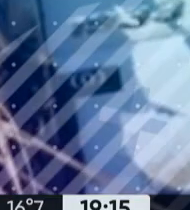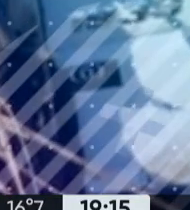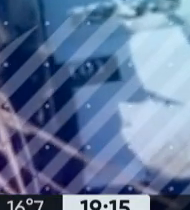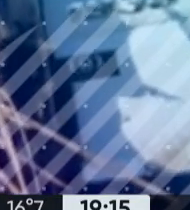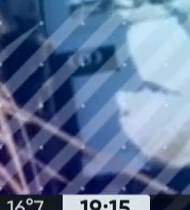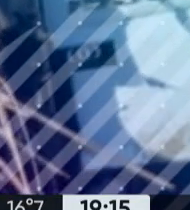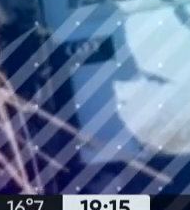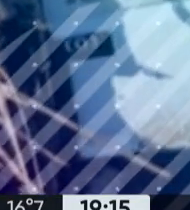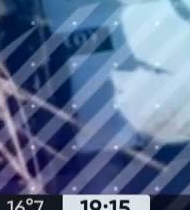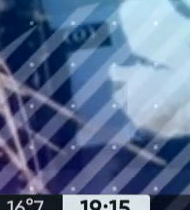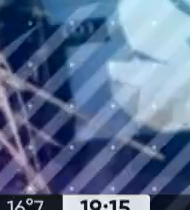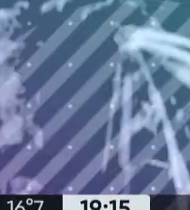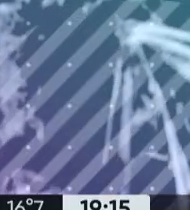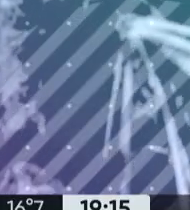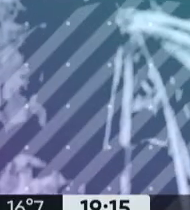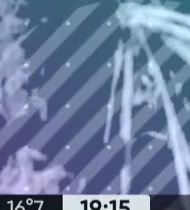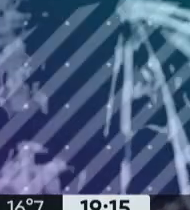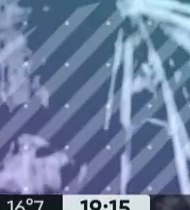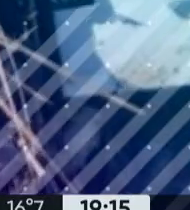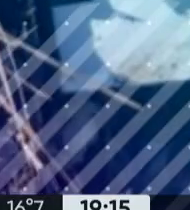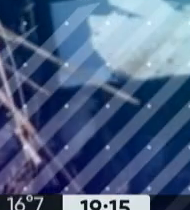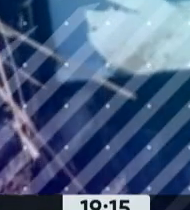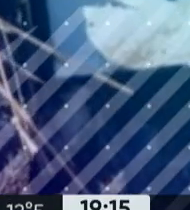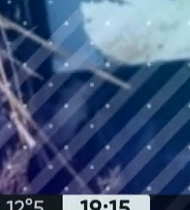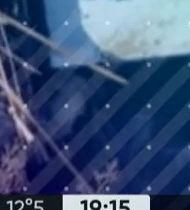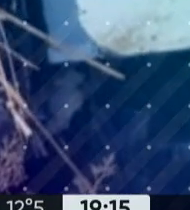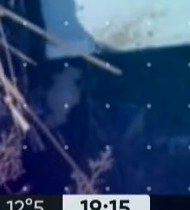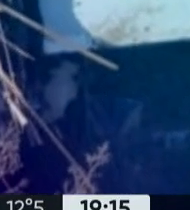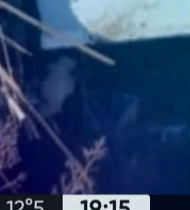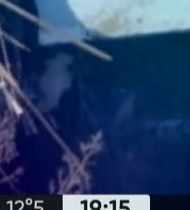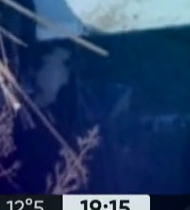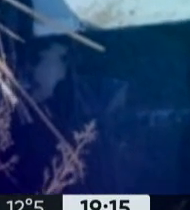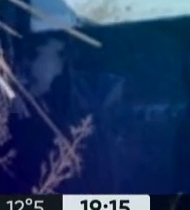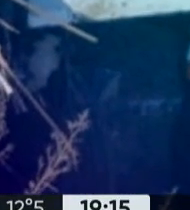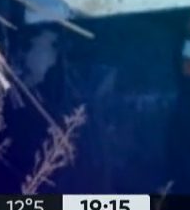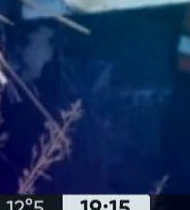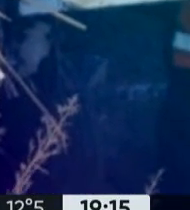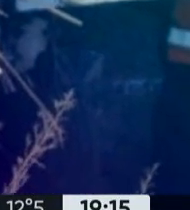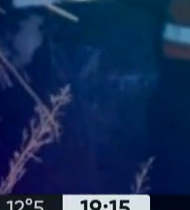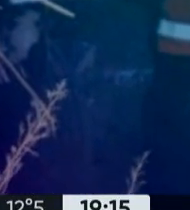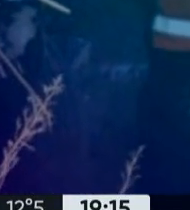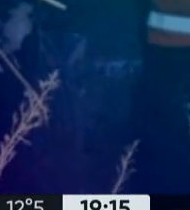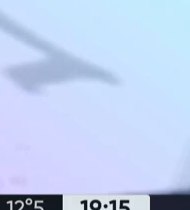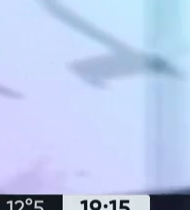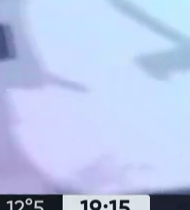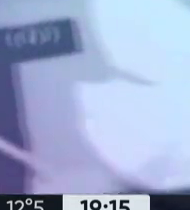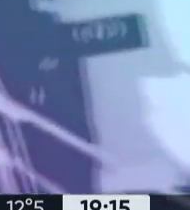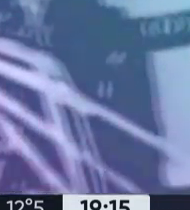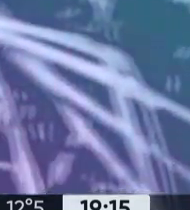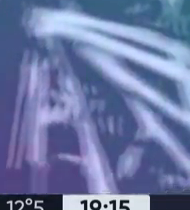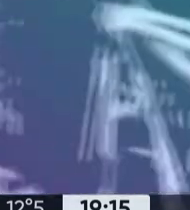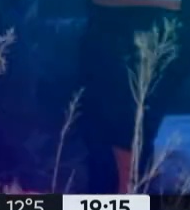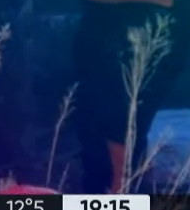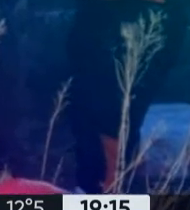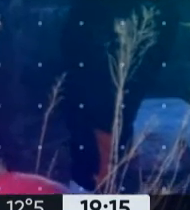El piedrazo que impacta de lleno sobre el sector frontoparietal del cráneo que le destruye el